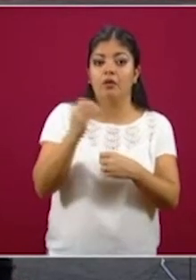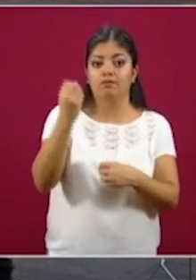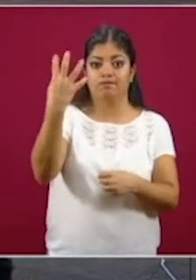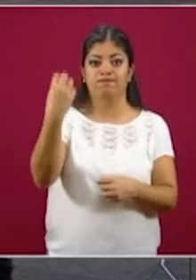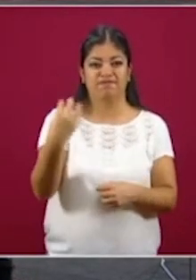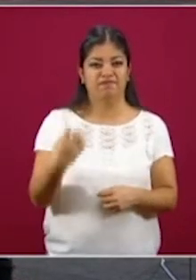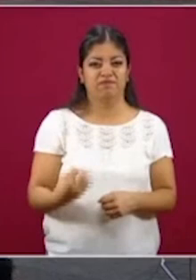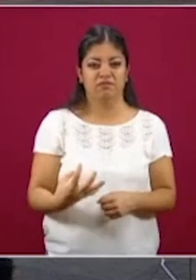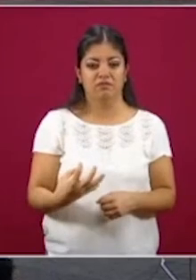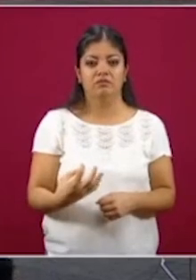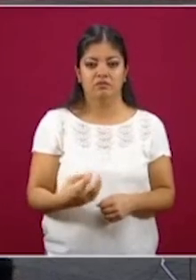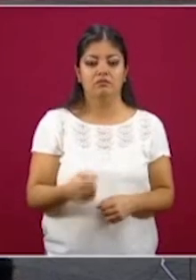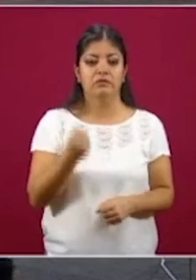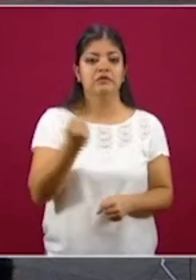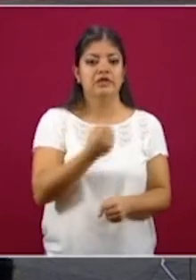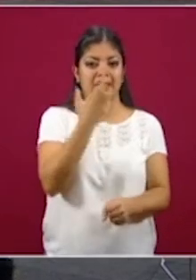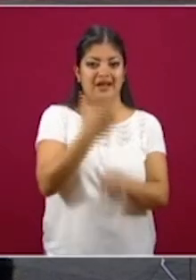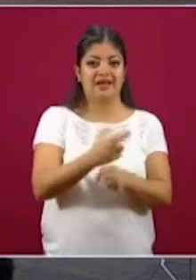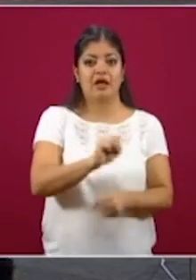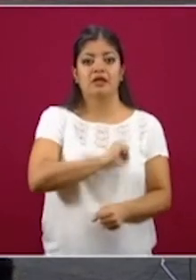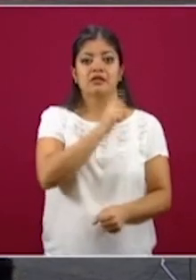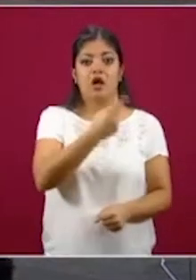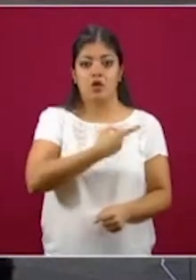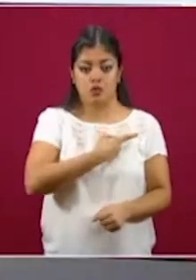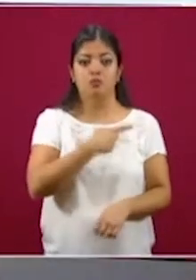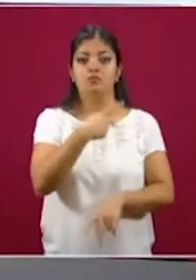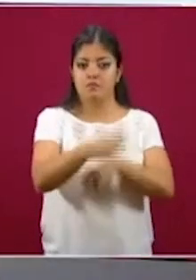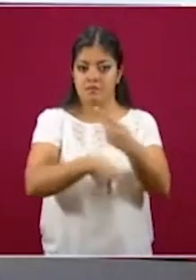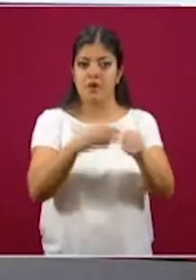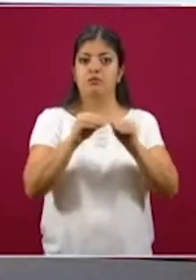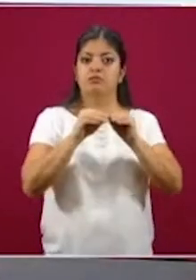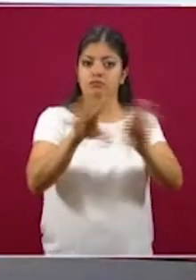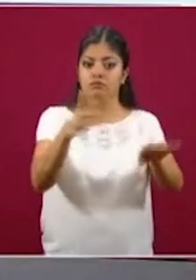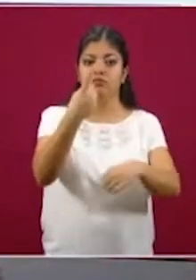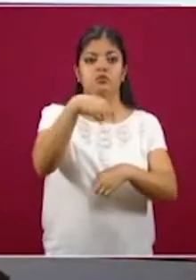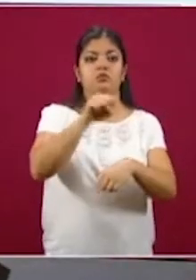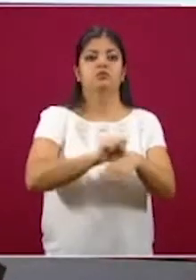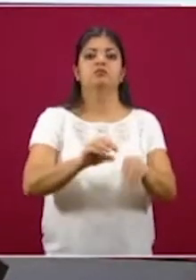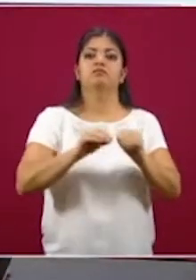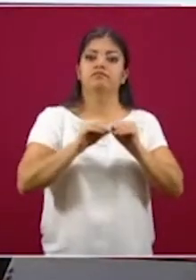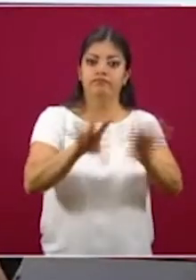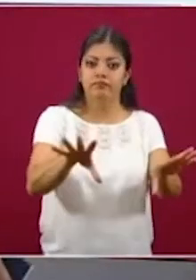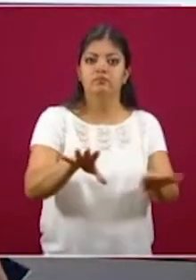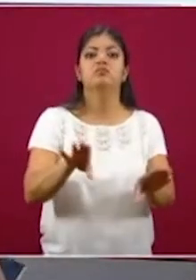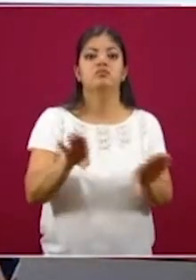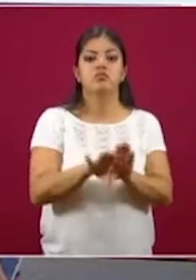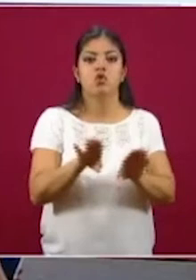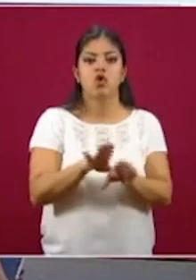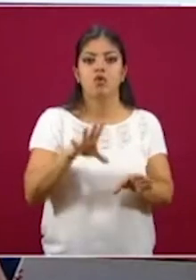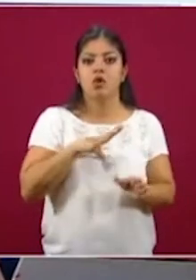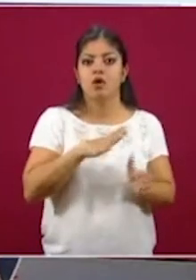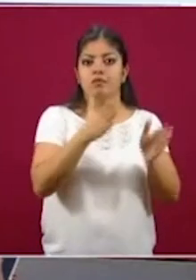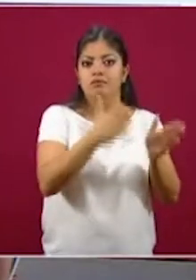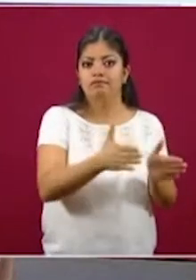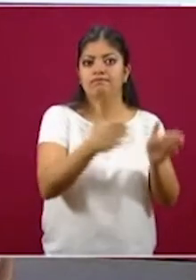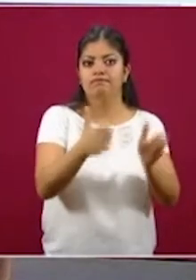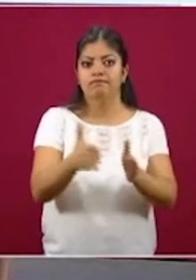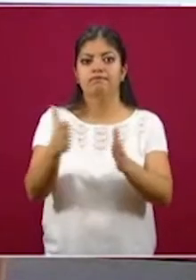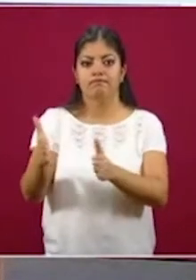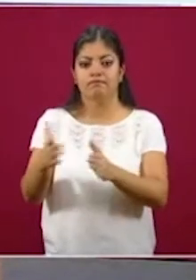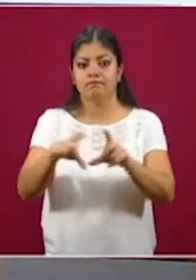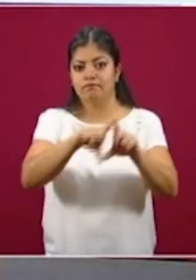del país. La Secretaría de Salud irá informando semana a semana cómo se está comportando el